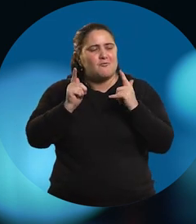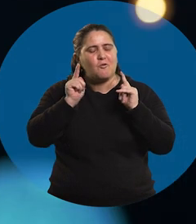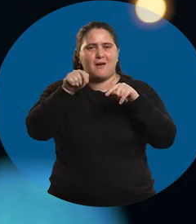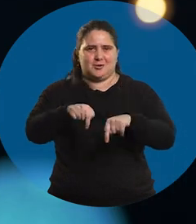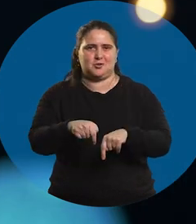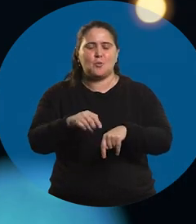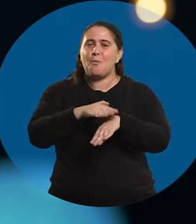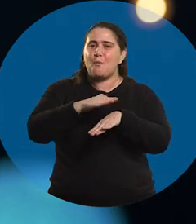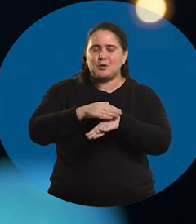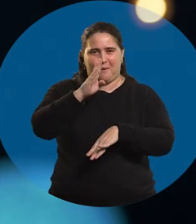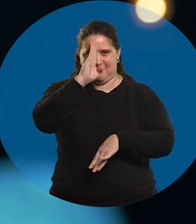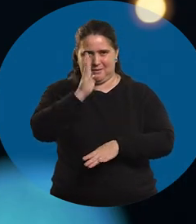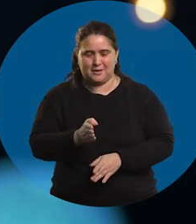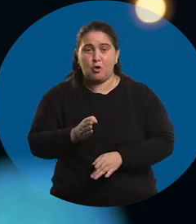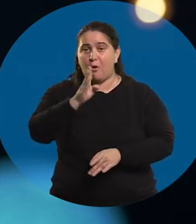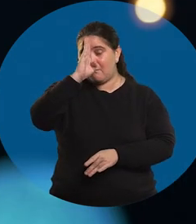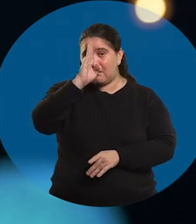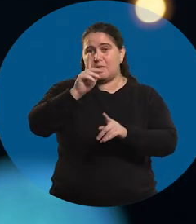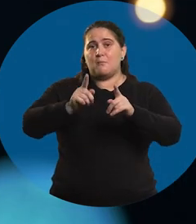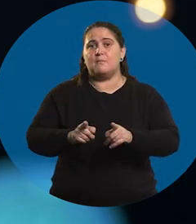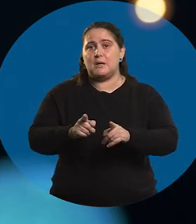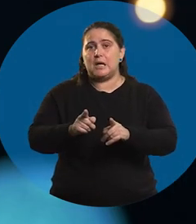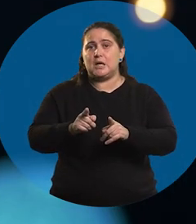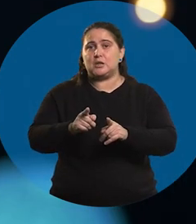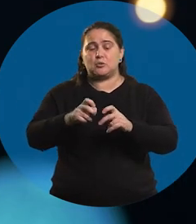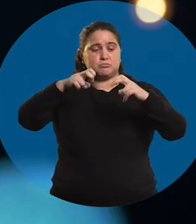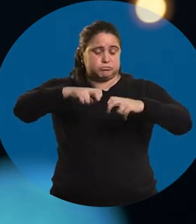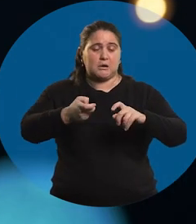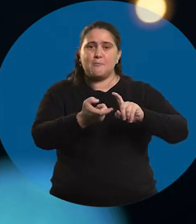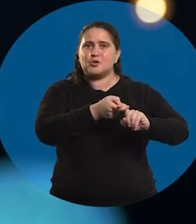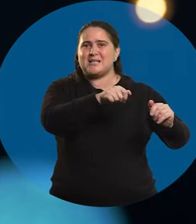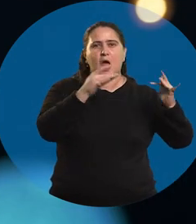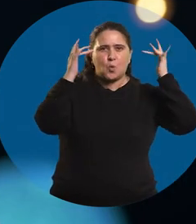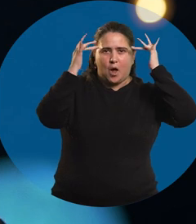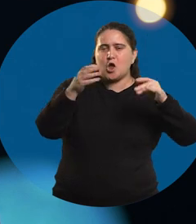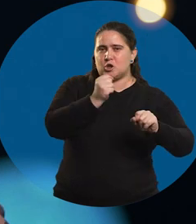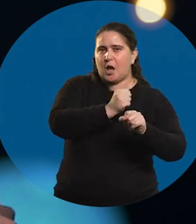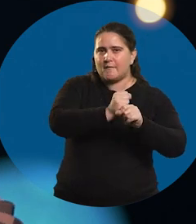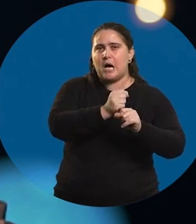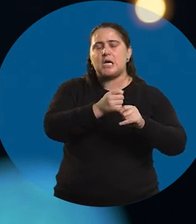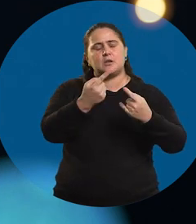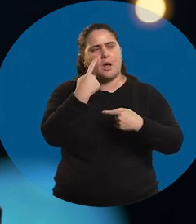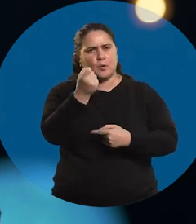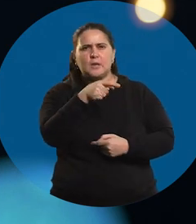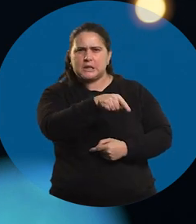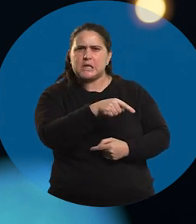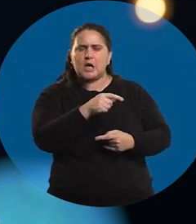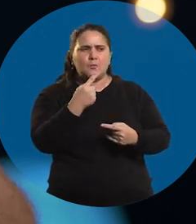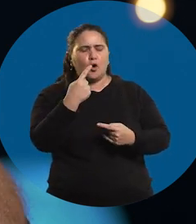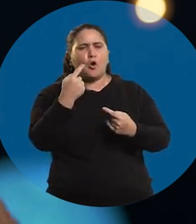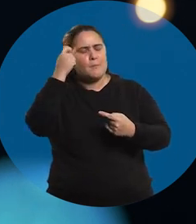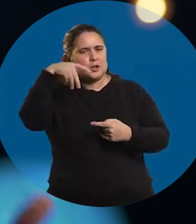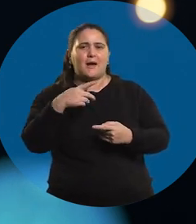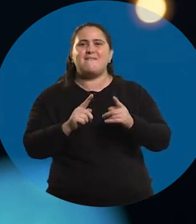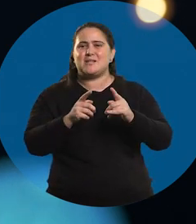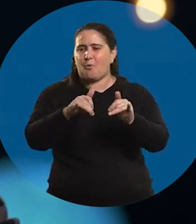lugar. Tener un tiempo para ser aprendiz. O ser aprendiz sentado con mi esposa, que es educadora, y dándome cuenta de que ella